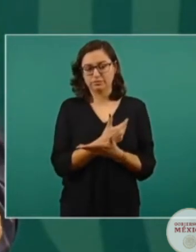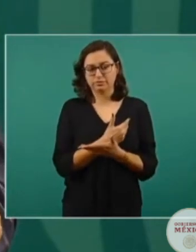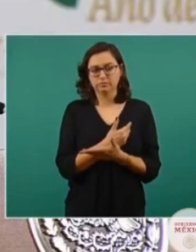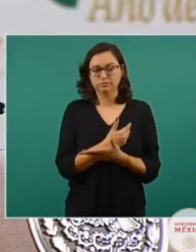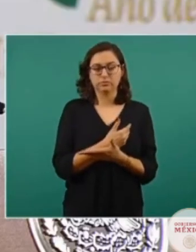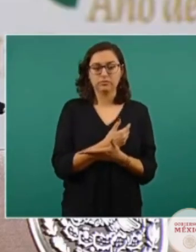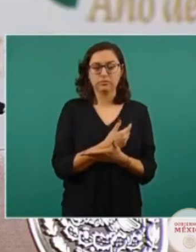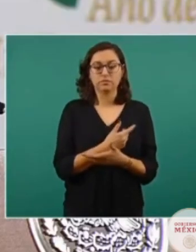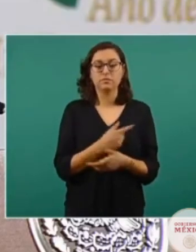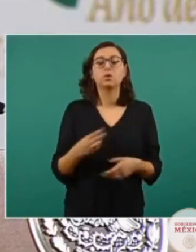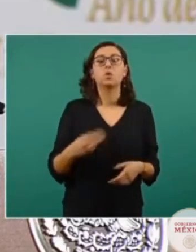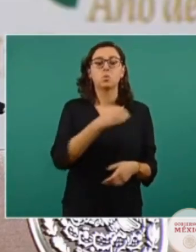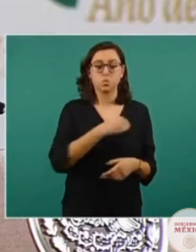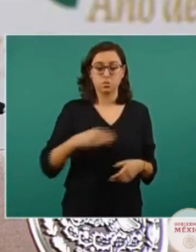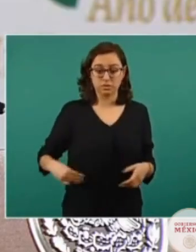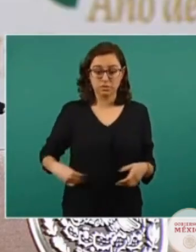municipal,